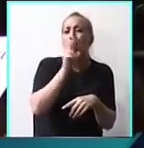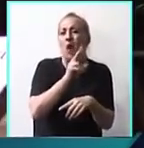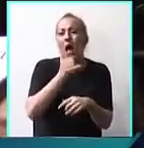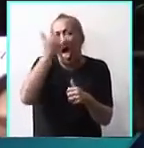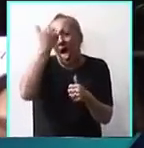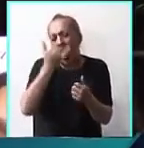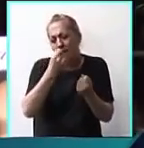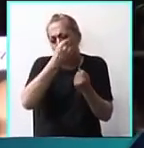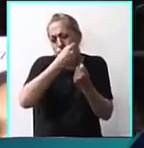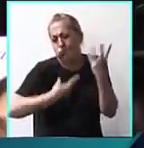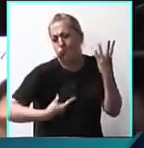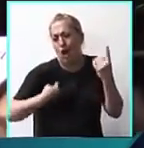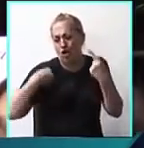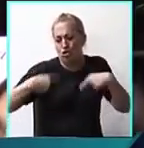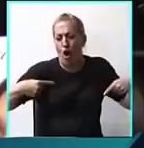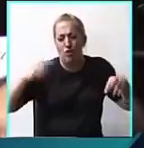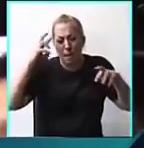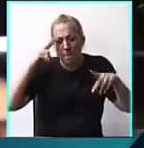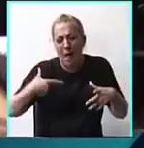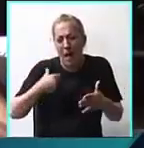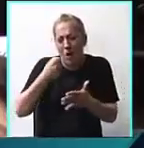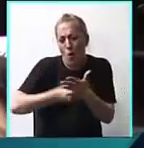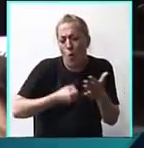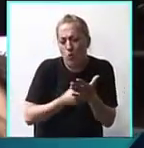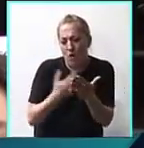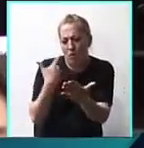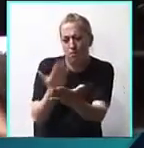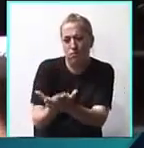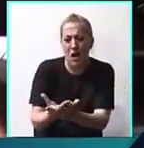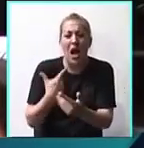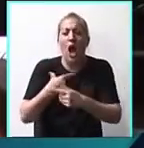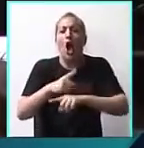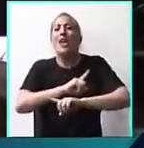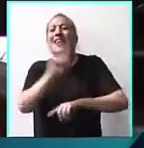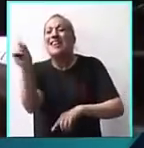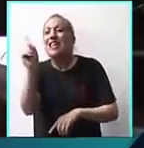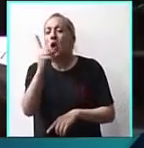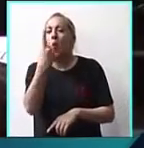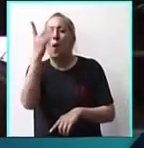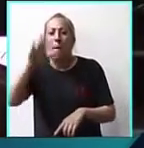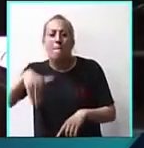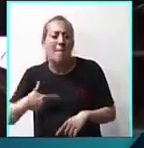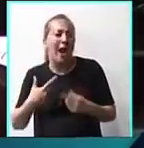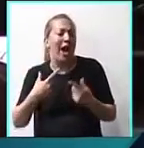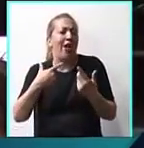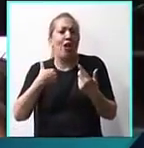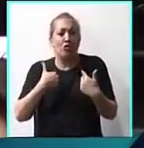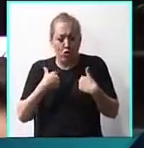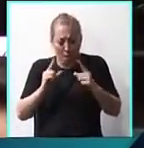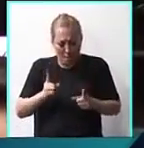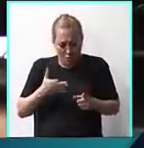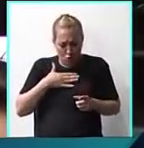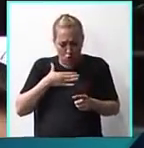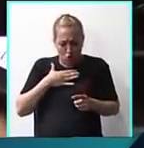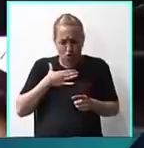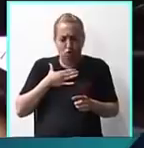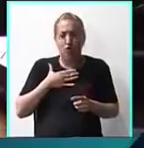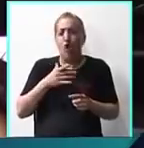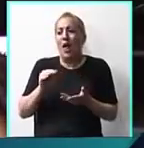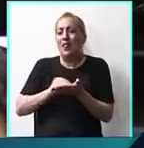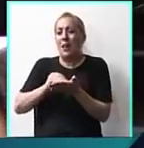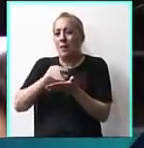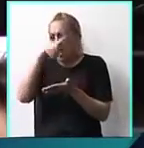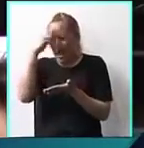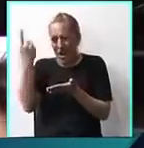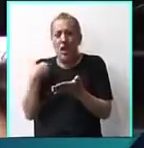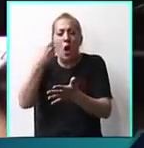medidas que venimos planteando, que venimos peleando, que plantea el colectivo ni una menos, que hemos planteado yo misma con el diputado nacional Nicolás del